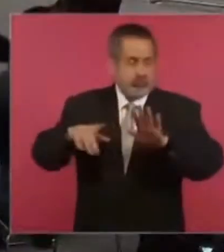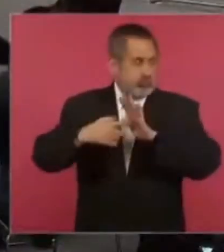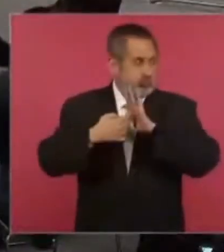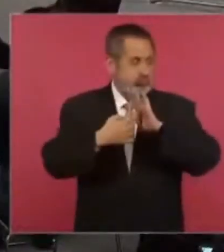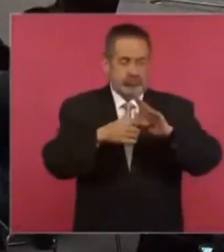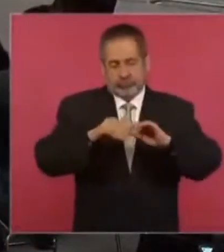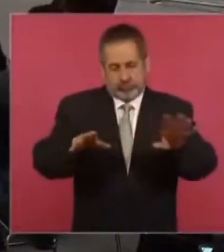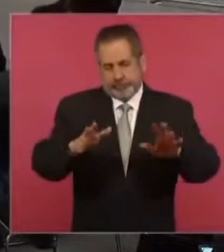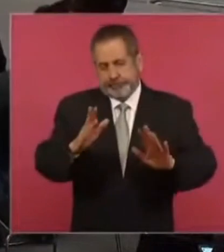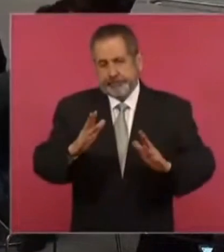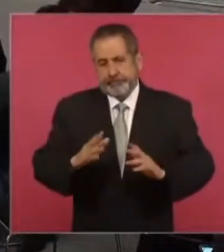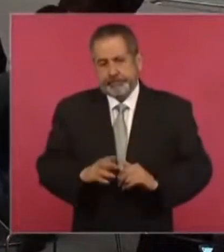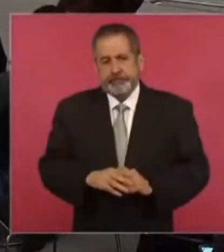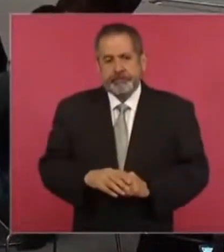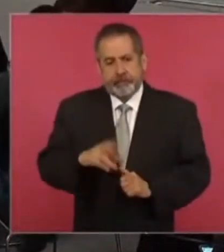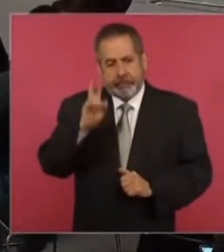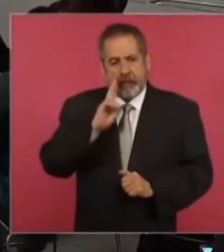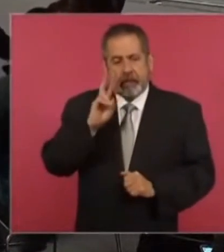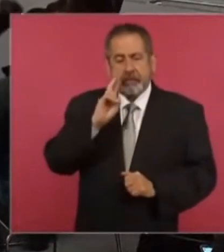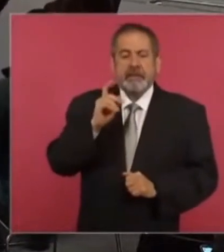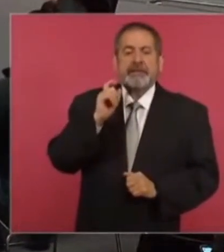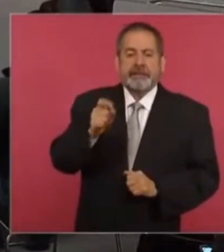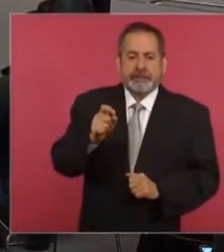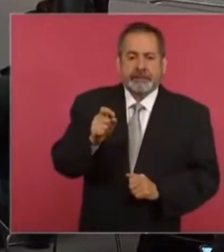expusiste y vamos a ver qué qué podemos